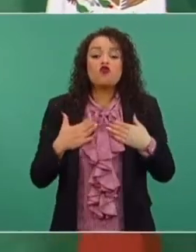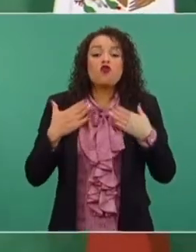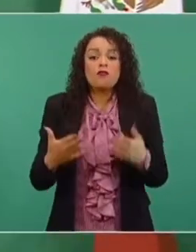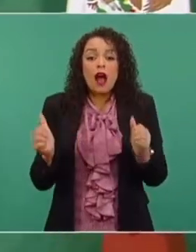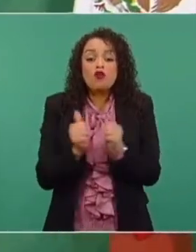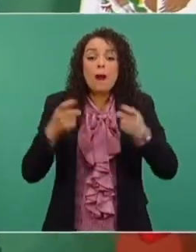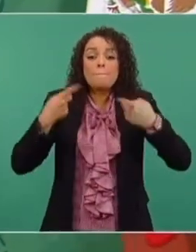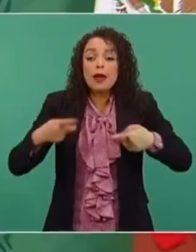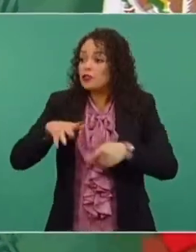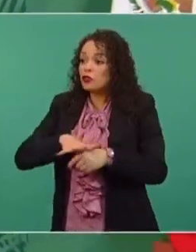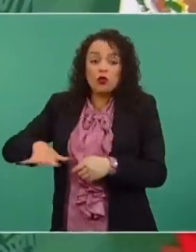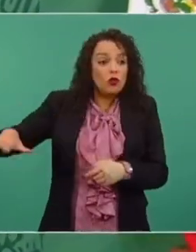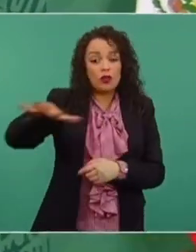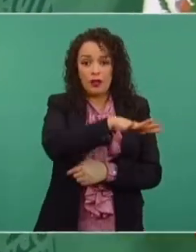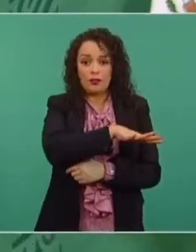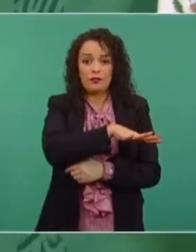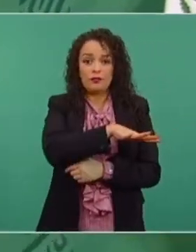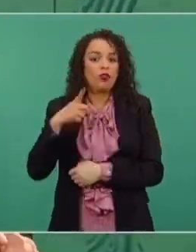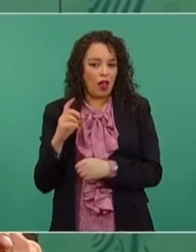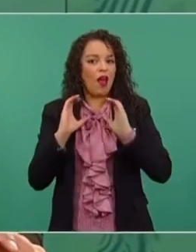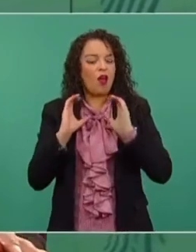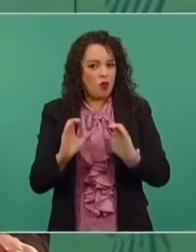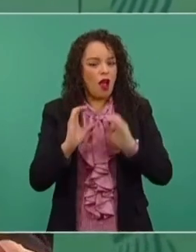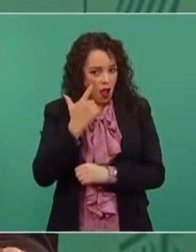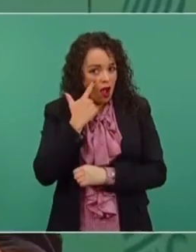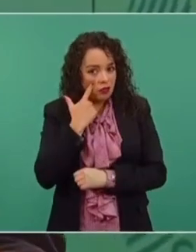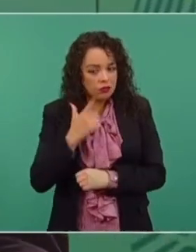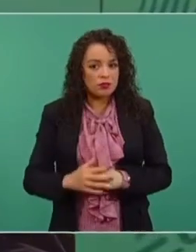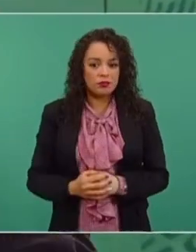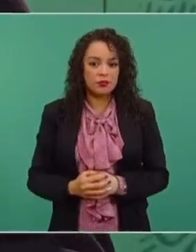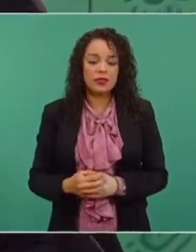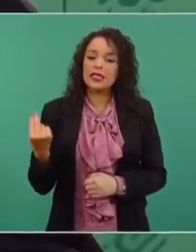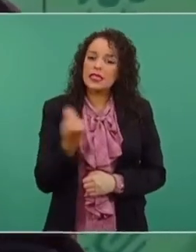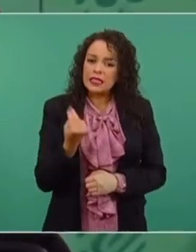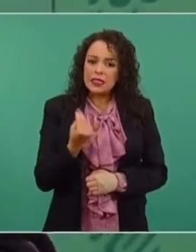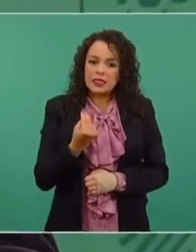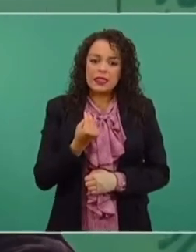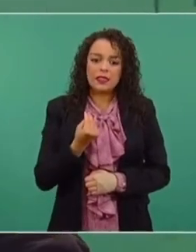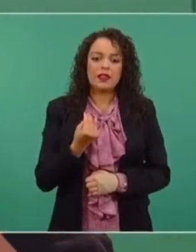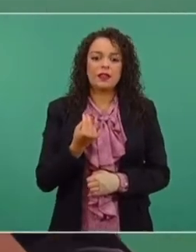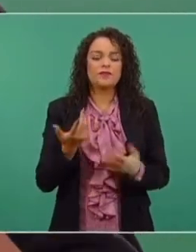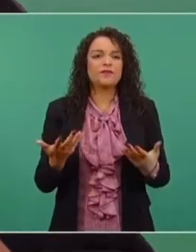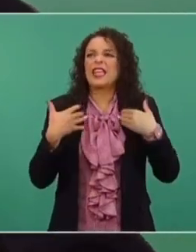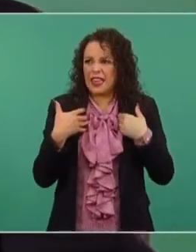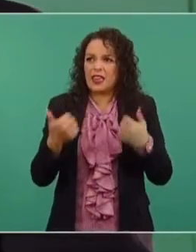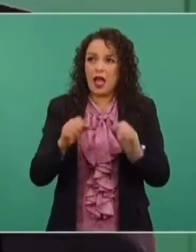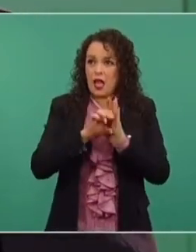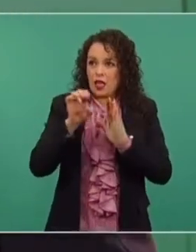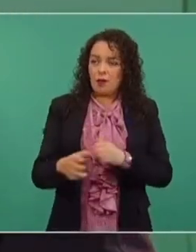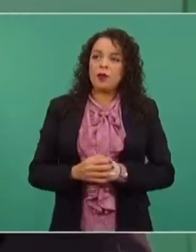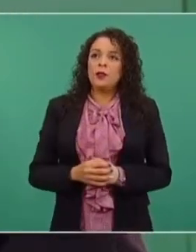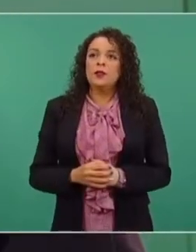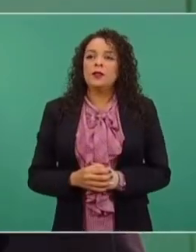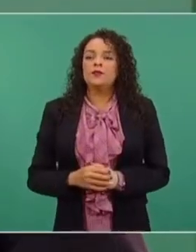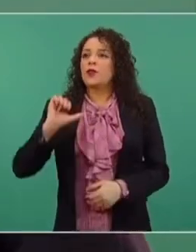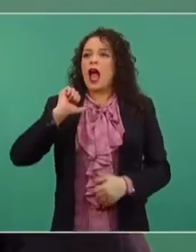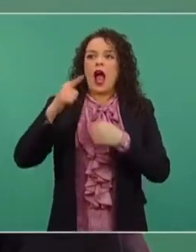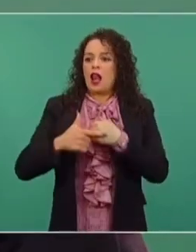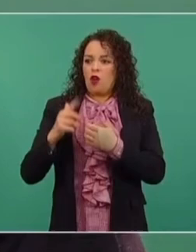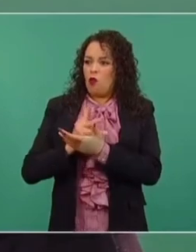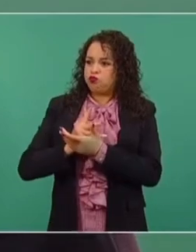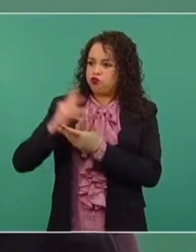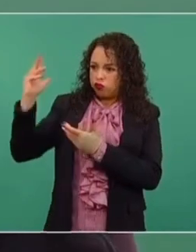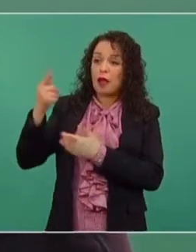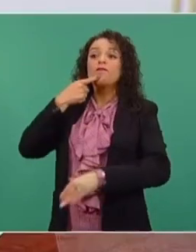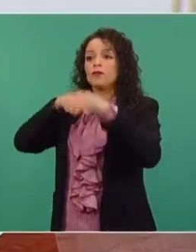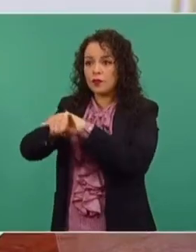y que nosotros mismos nos autolimitemos. Que se vaya comprendiendo de que cuando hay una denuncia excesiva o una denuncia